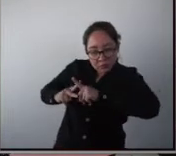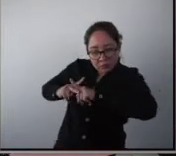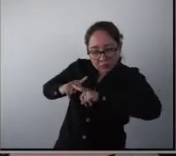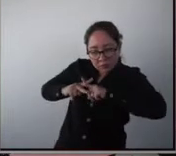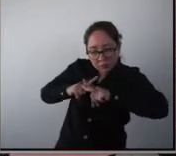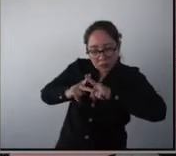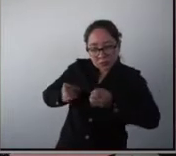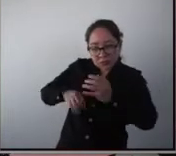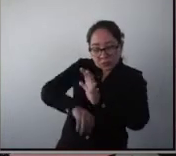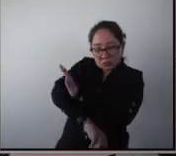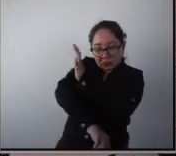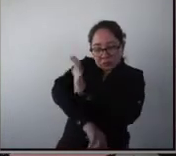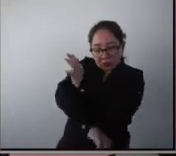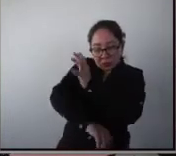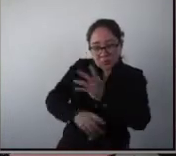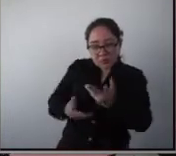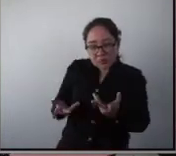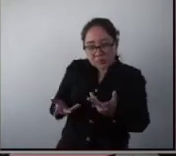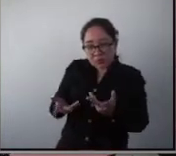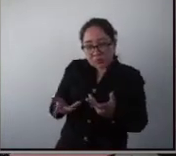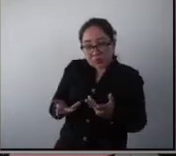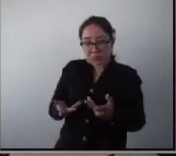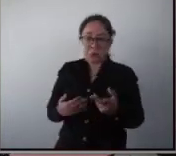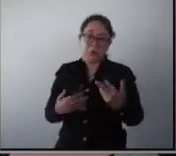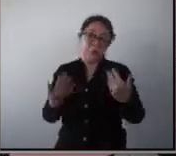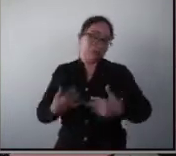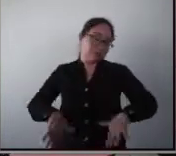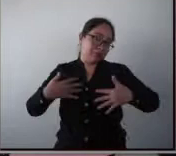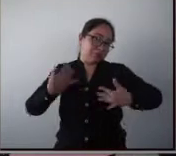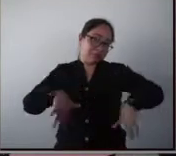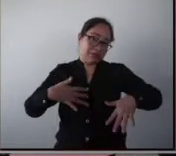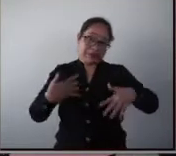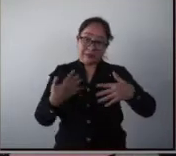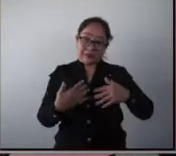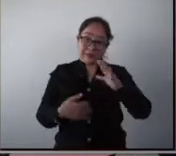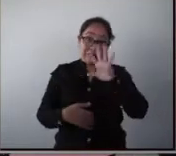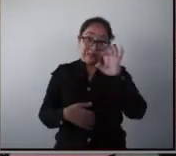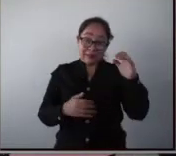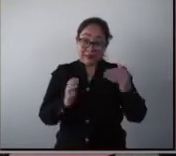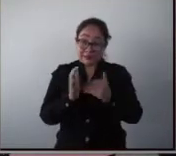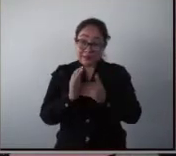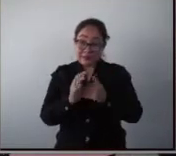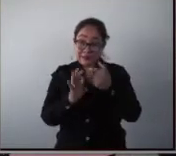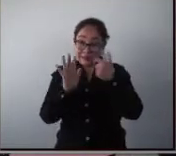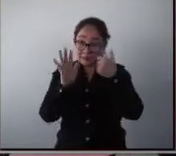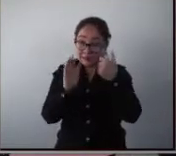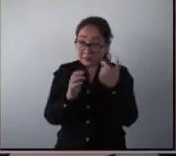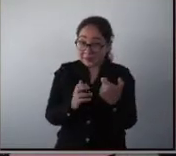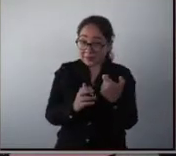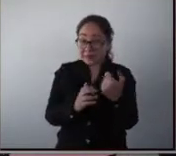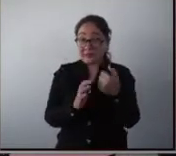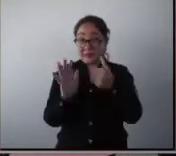ni lo comento. Es un equipo 500 mil pesos, 600 mil pesos.